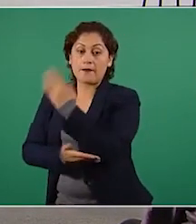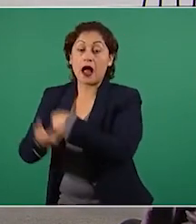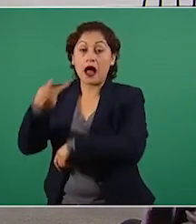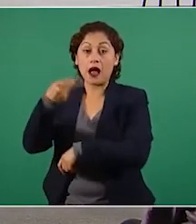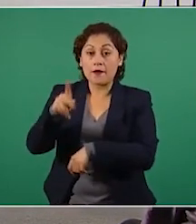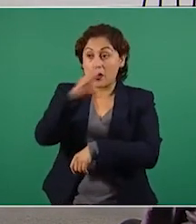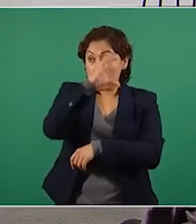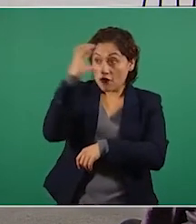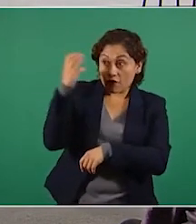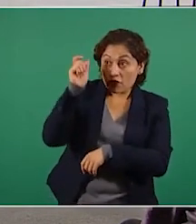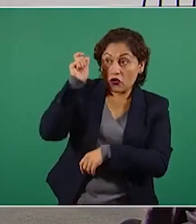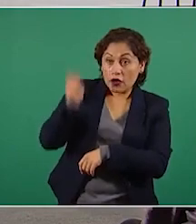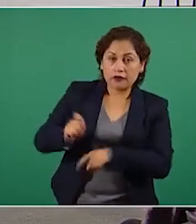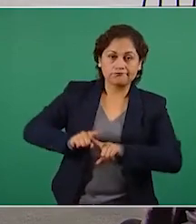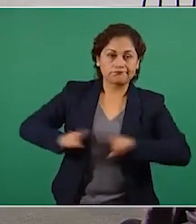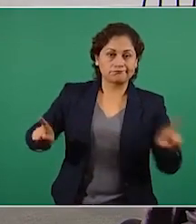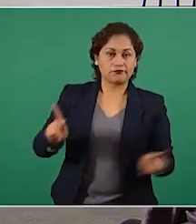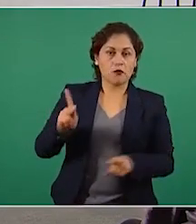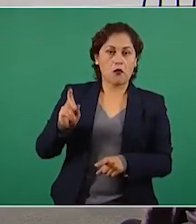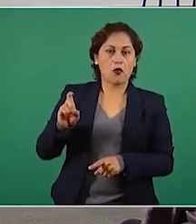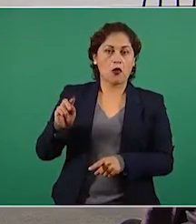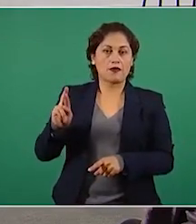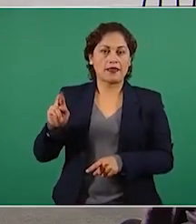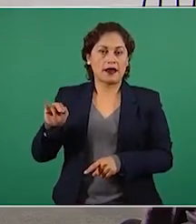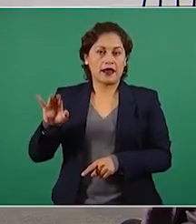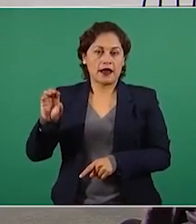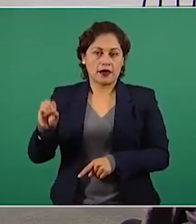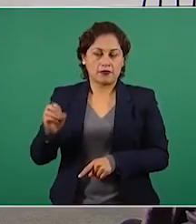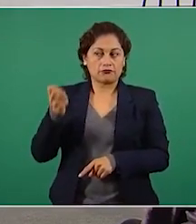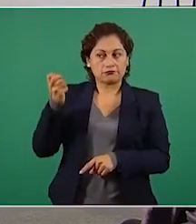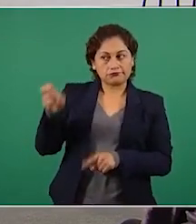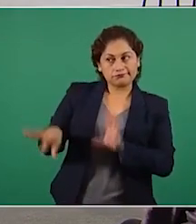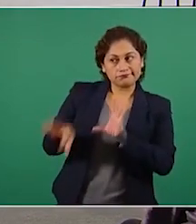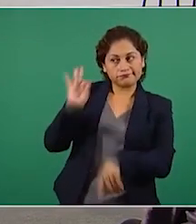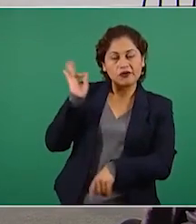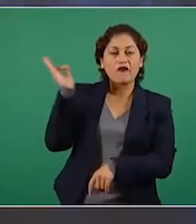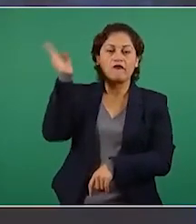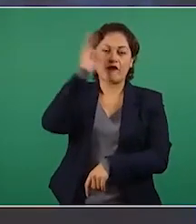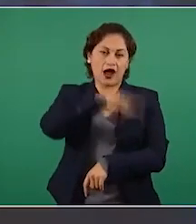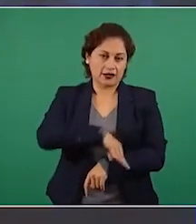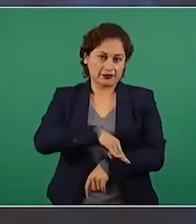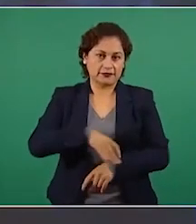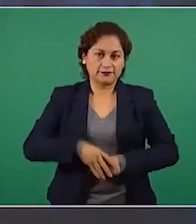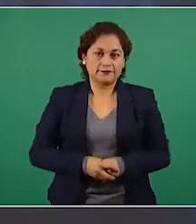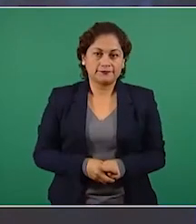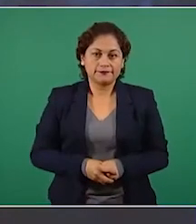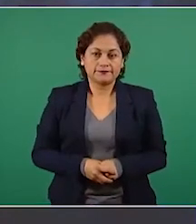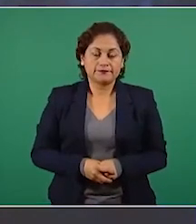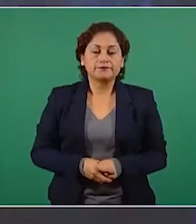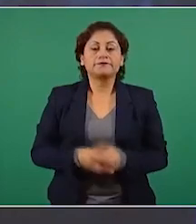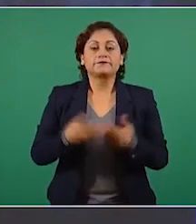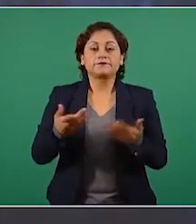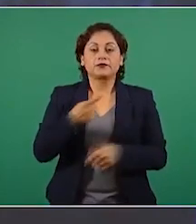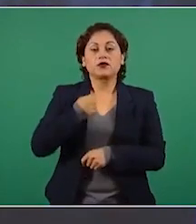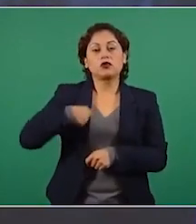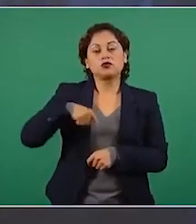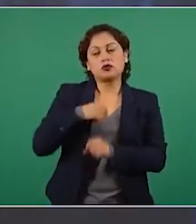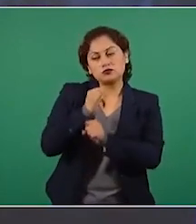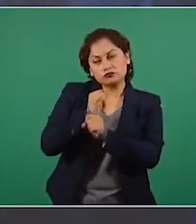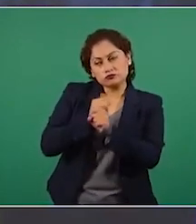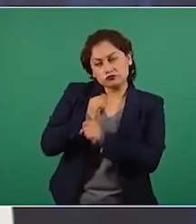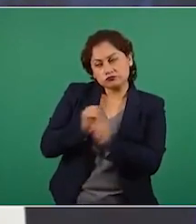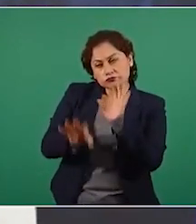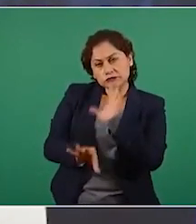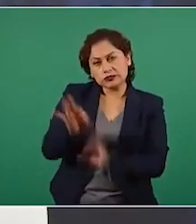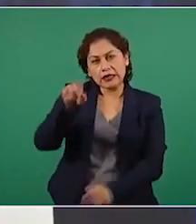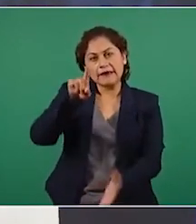con lo cual es un infundio y es falso. A través de una búsqueda a la inversa en el sitio Google